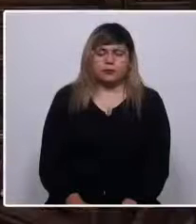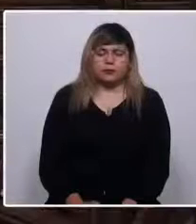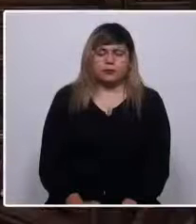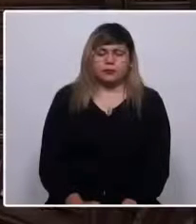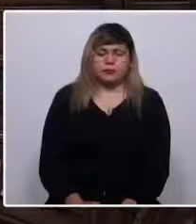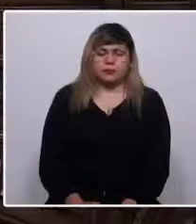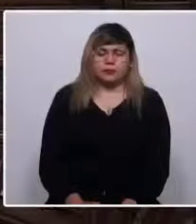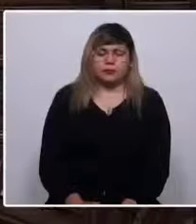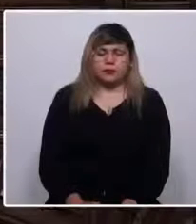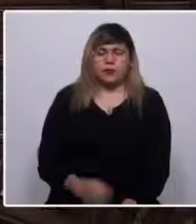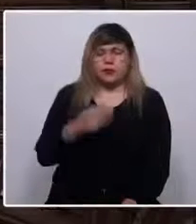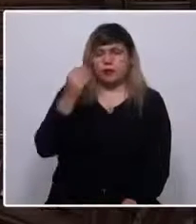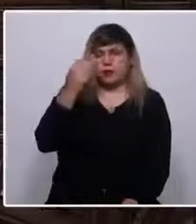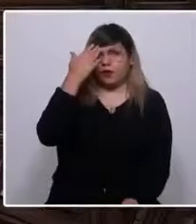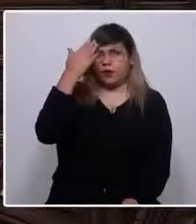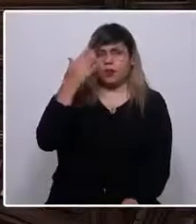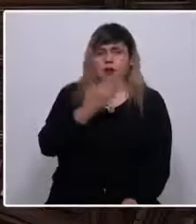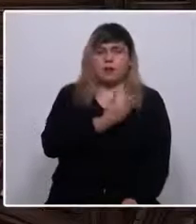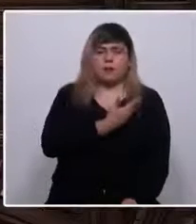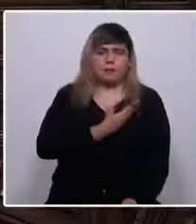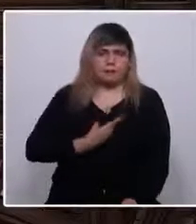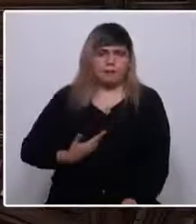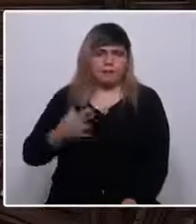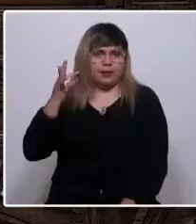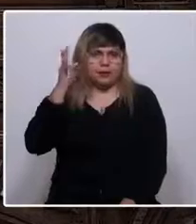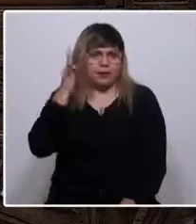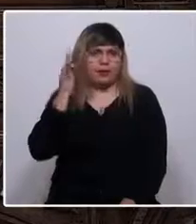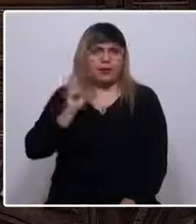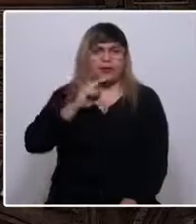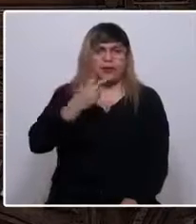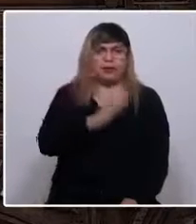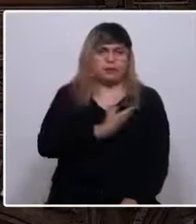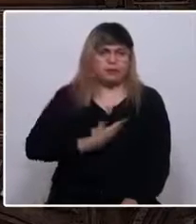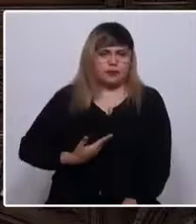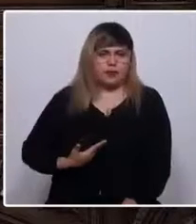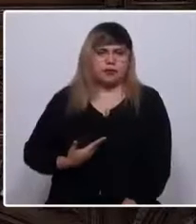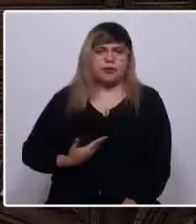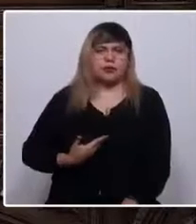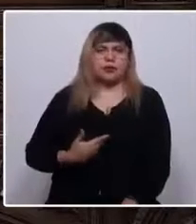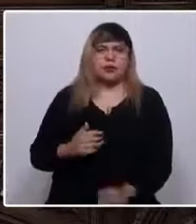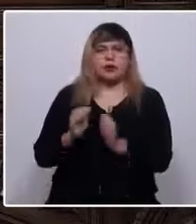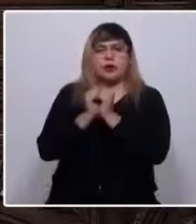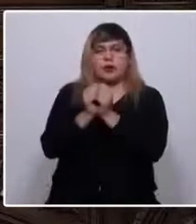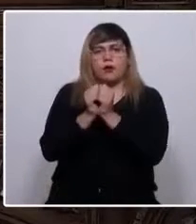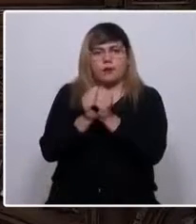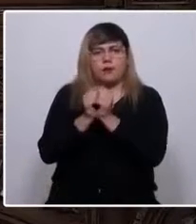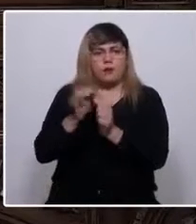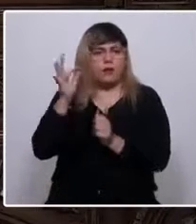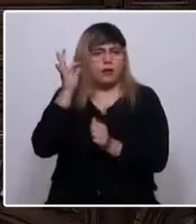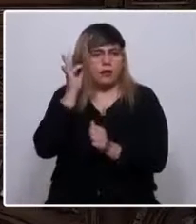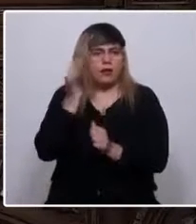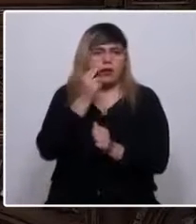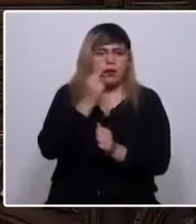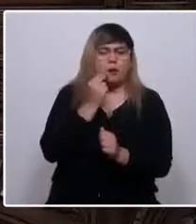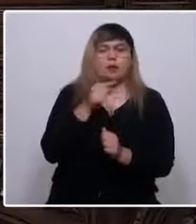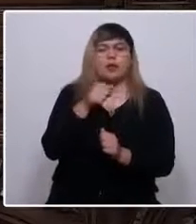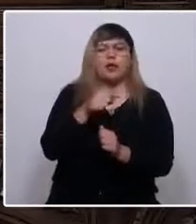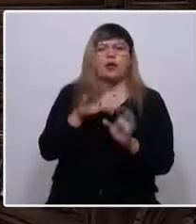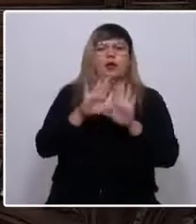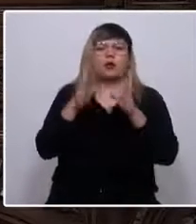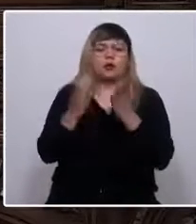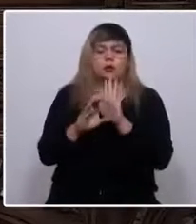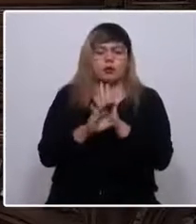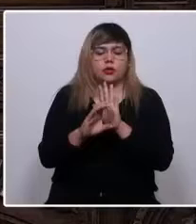Buenos días, Presidenta, Vicepresidente, compañeras y compañeros constituyentes,